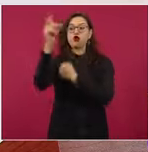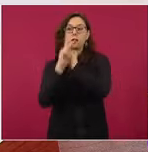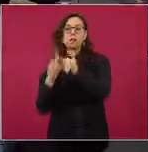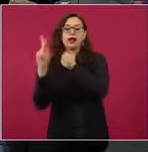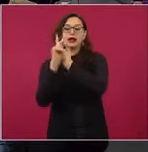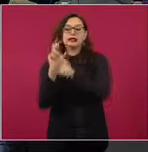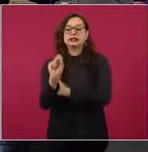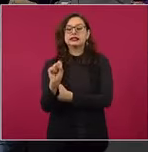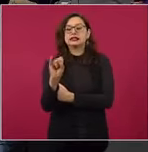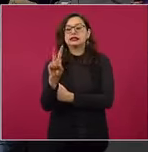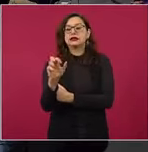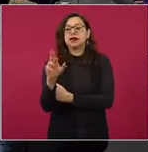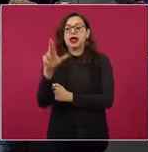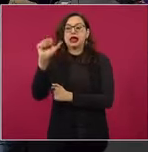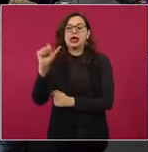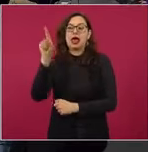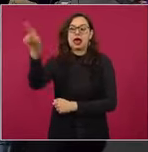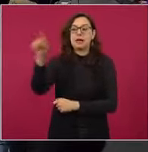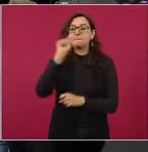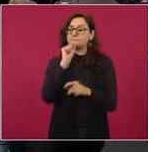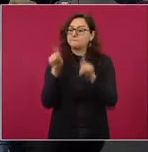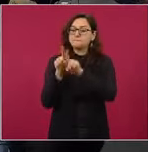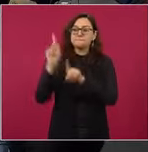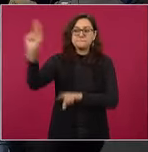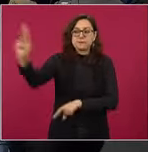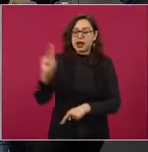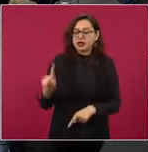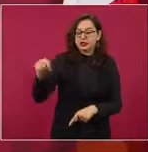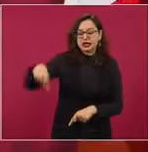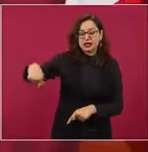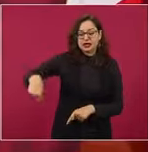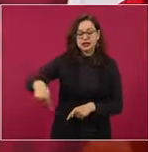la Siberia tropical, ahí fueron